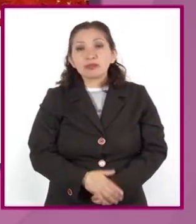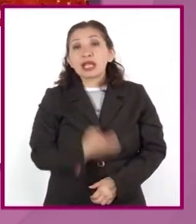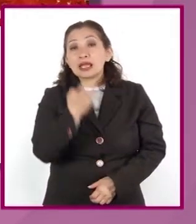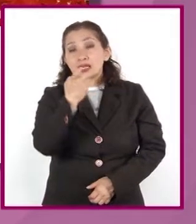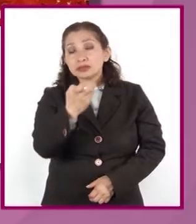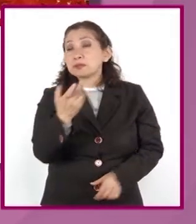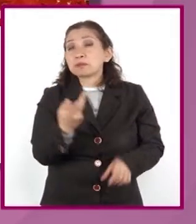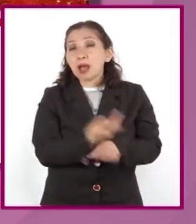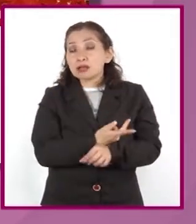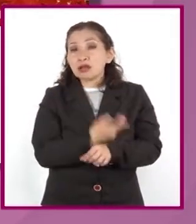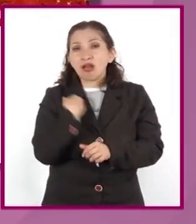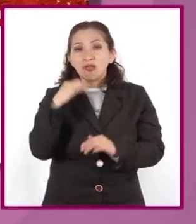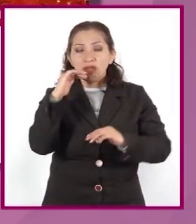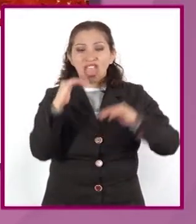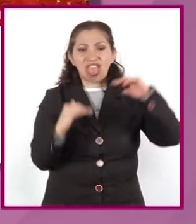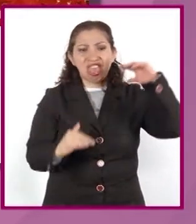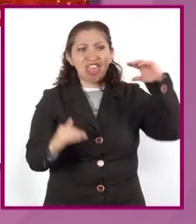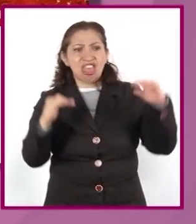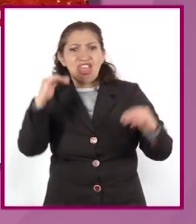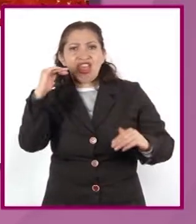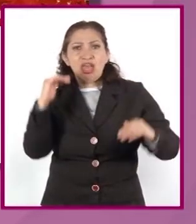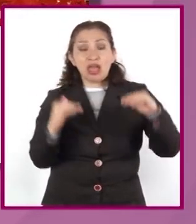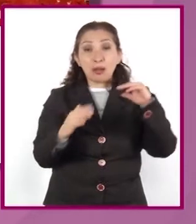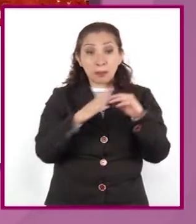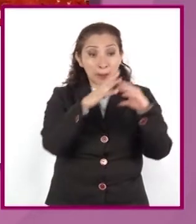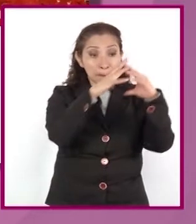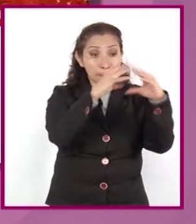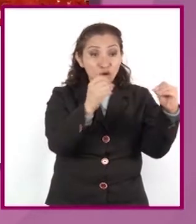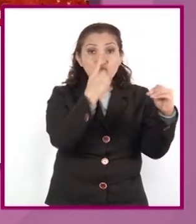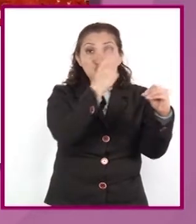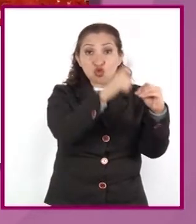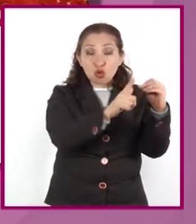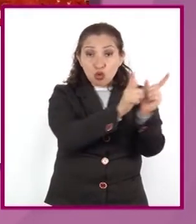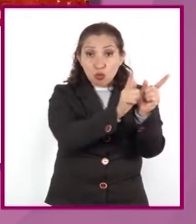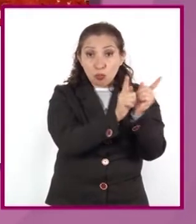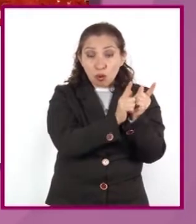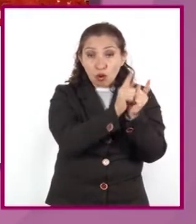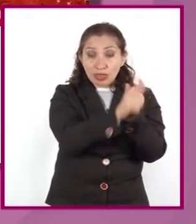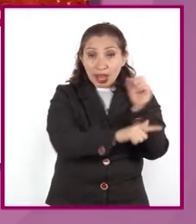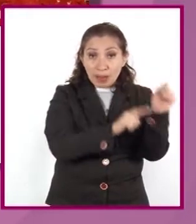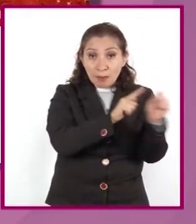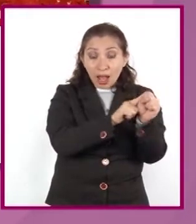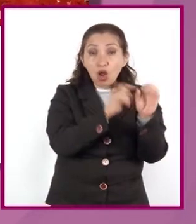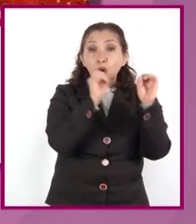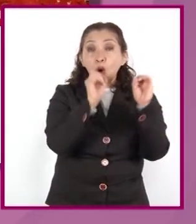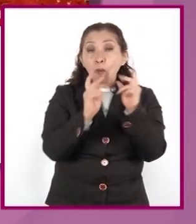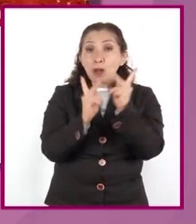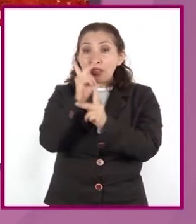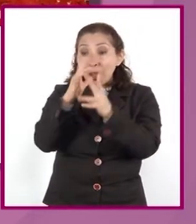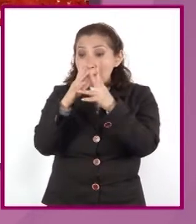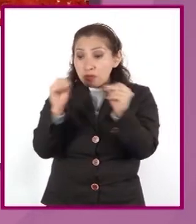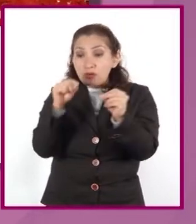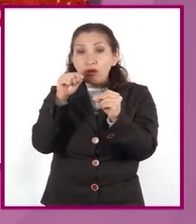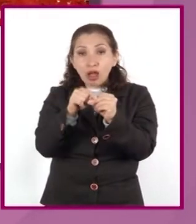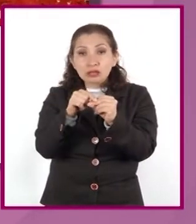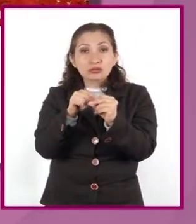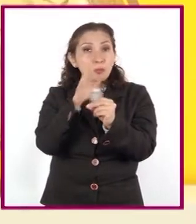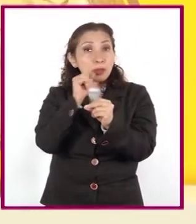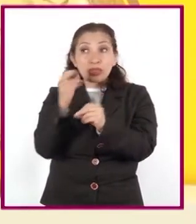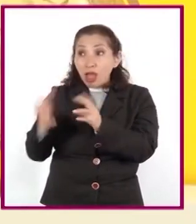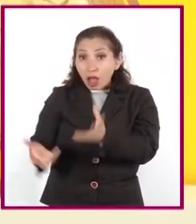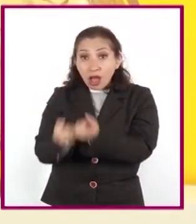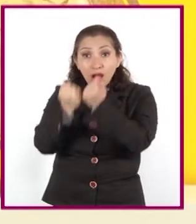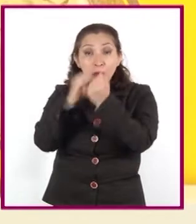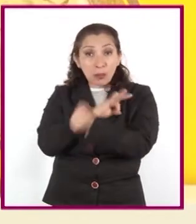ocasionado un desequilibrio, ya que la desaparición de una especie o variedad animal o vegetal es irreversible.